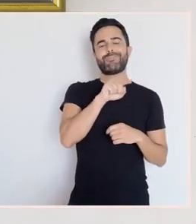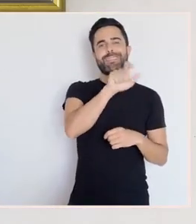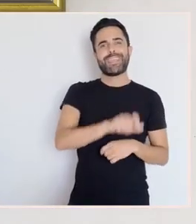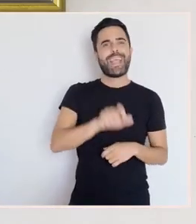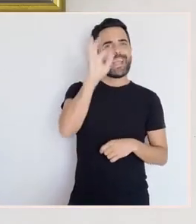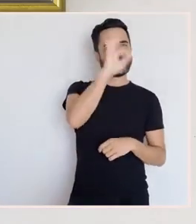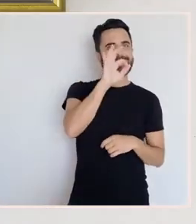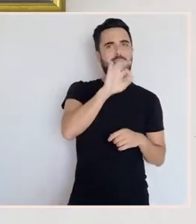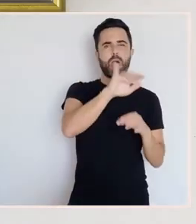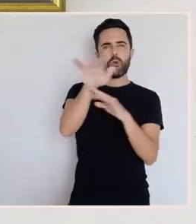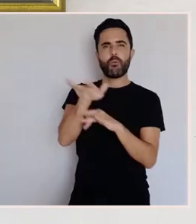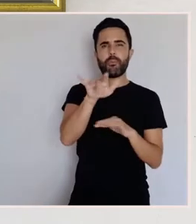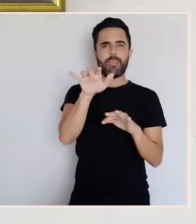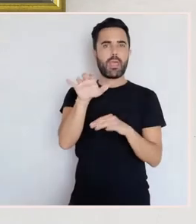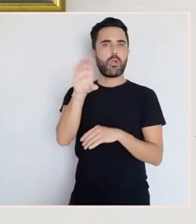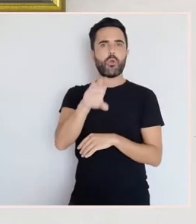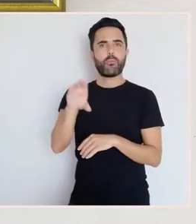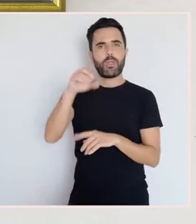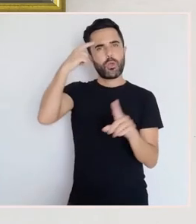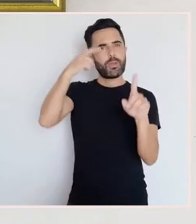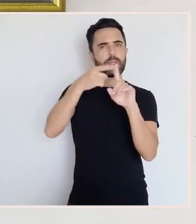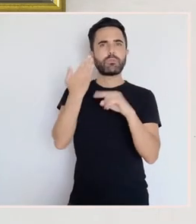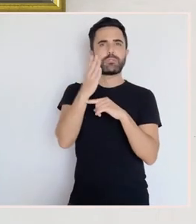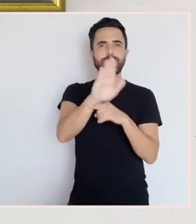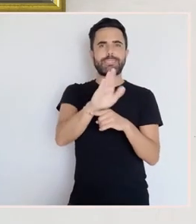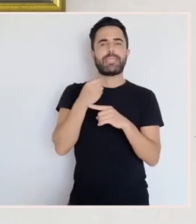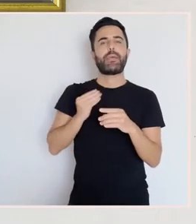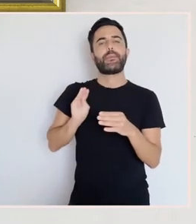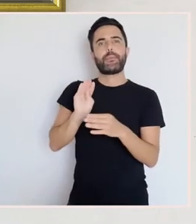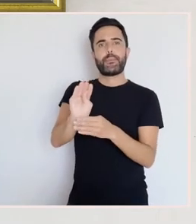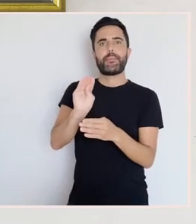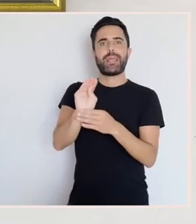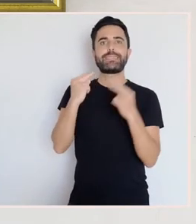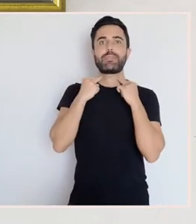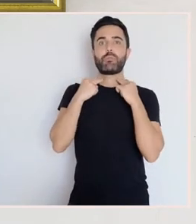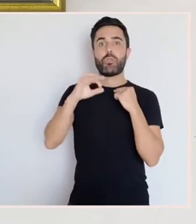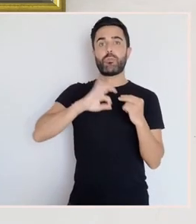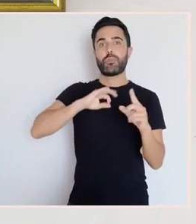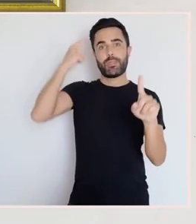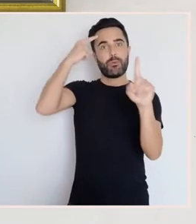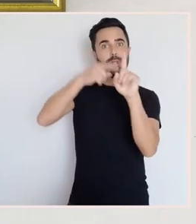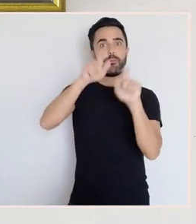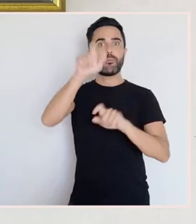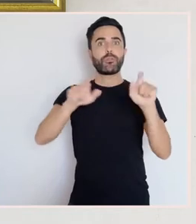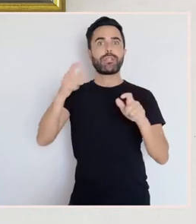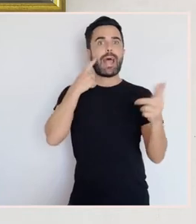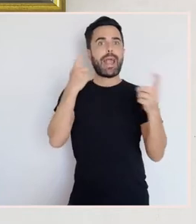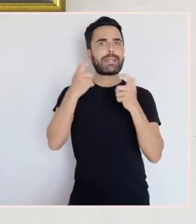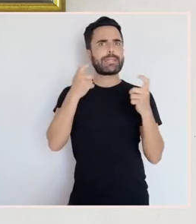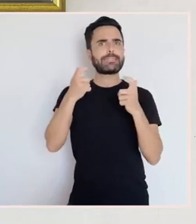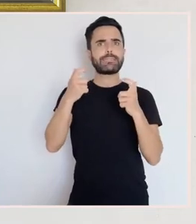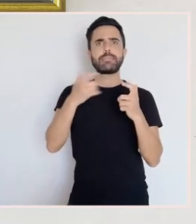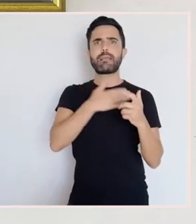as becas, as pensións que outorgaba a Deputación de Pontevedra a todos aqueles artistas que querían